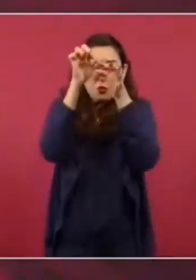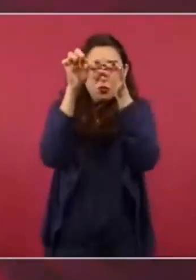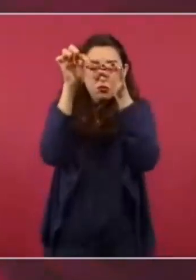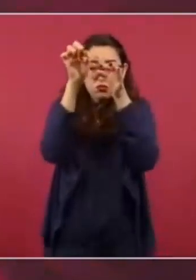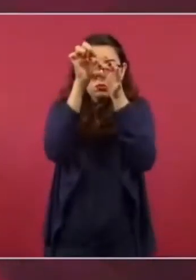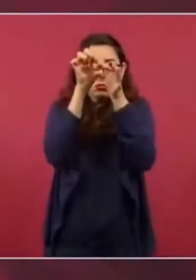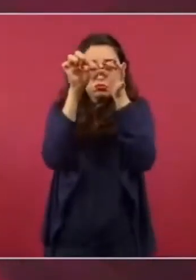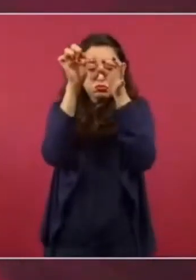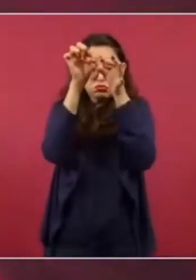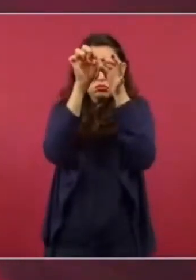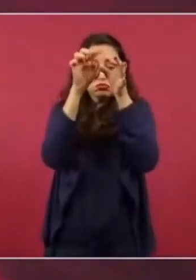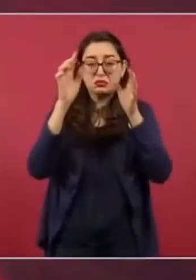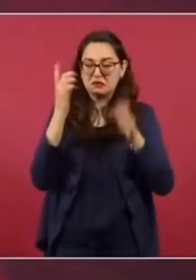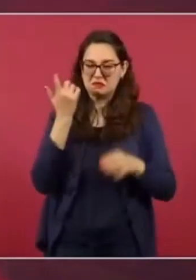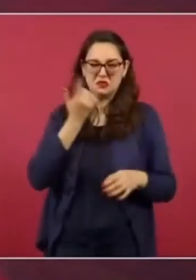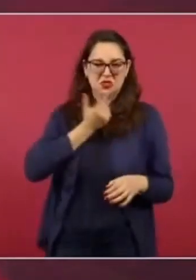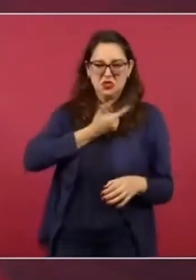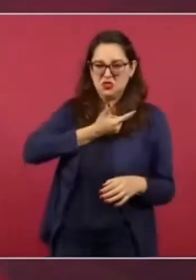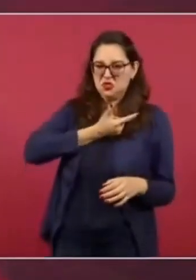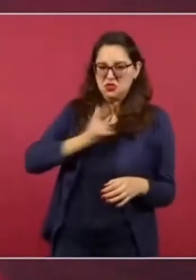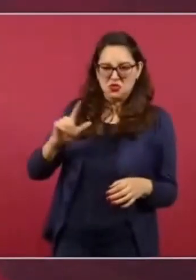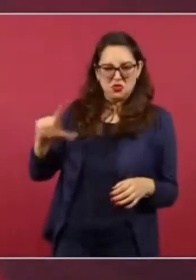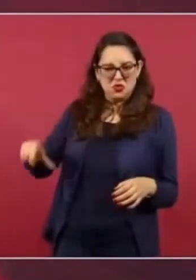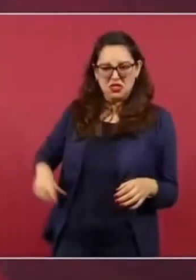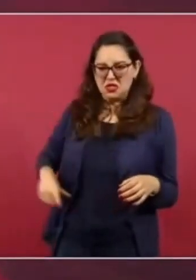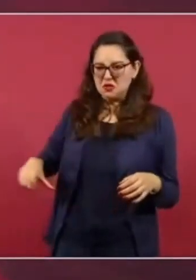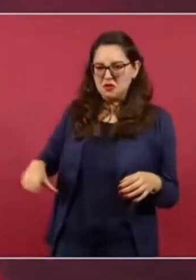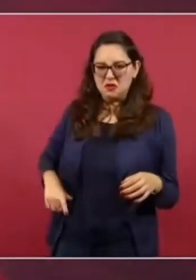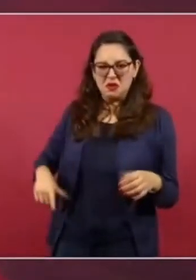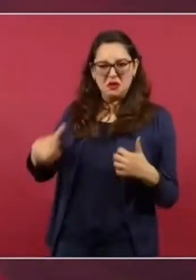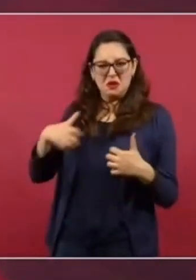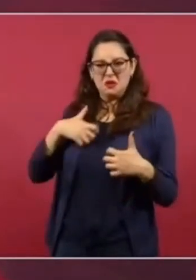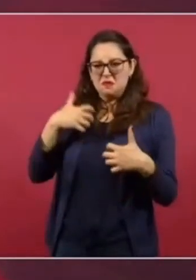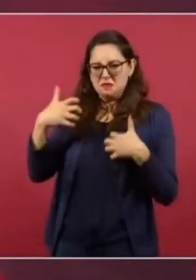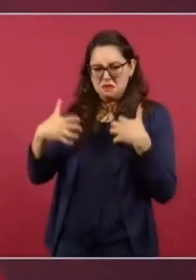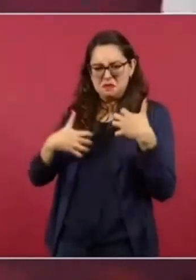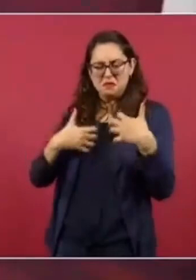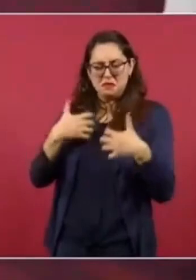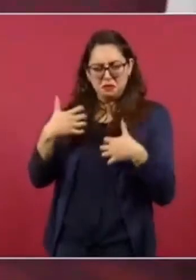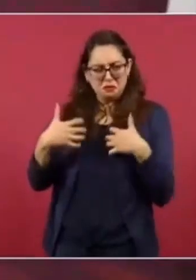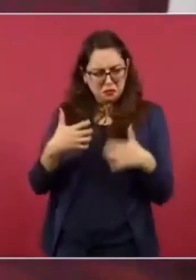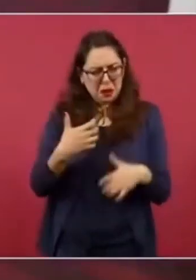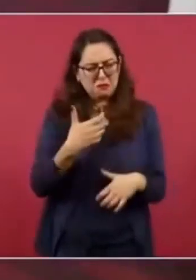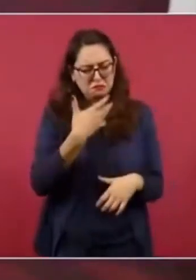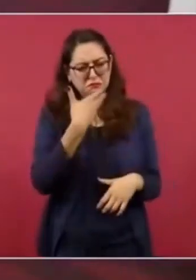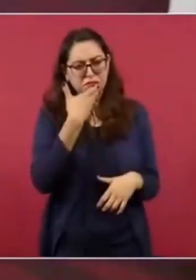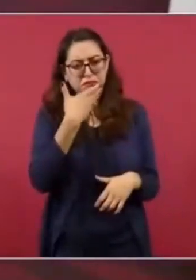La gente está conforme,